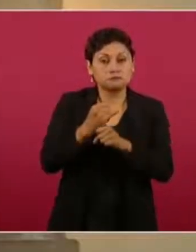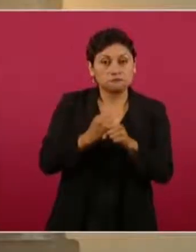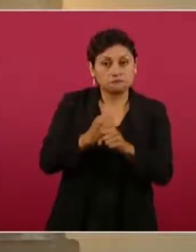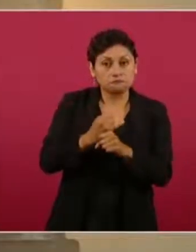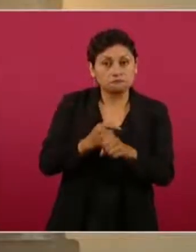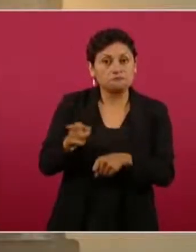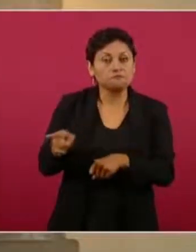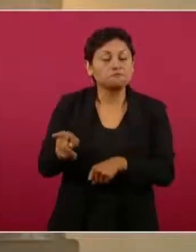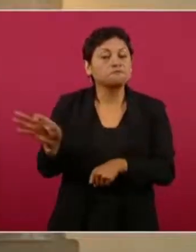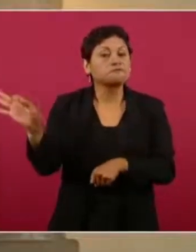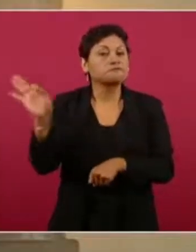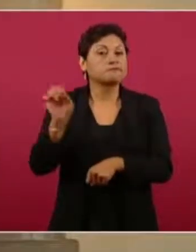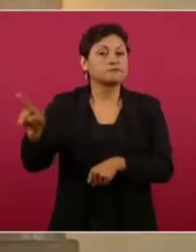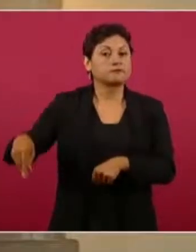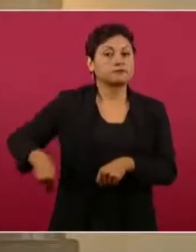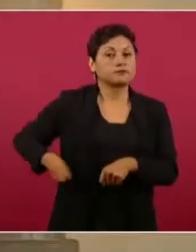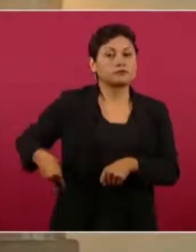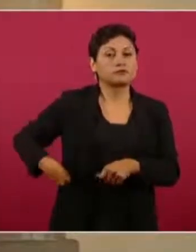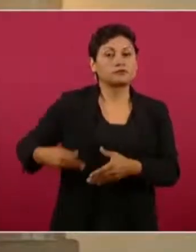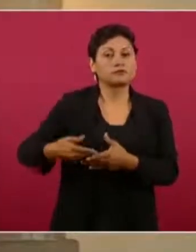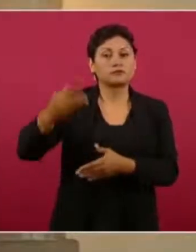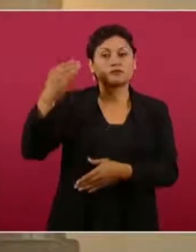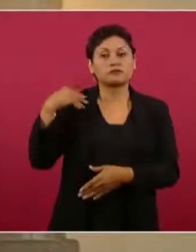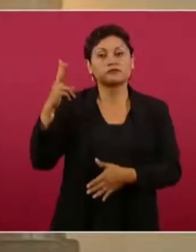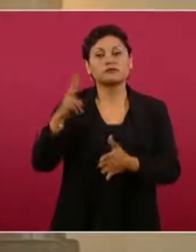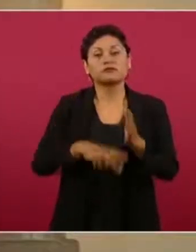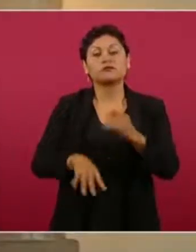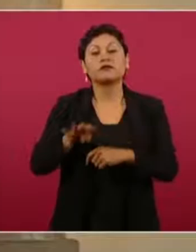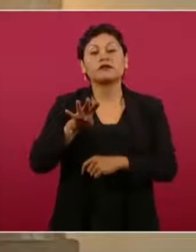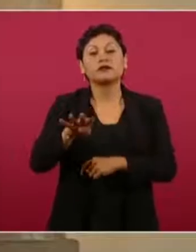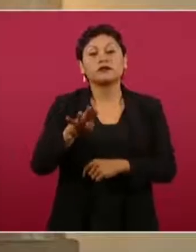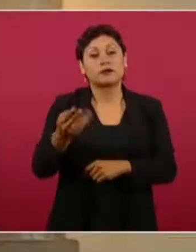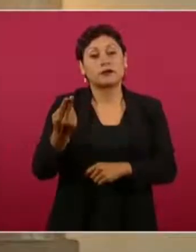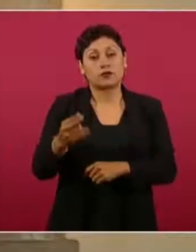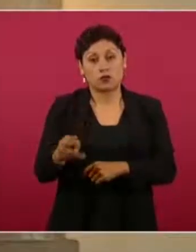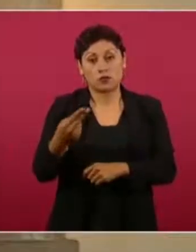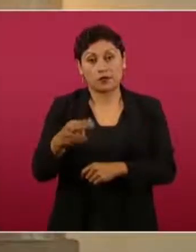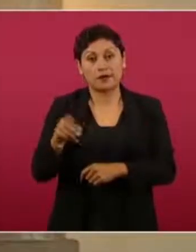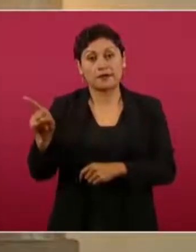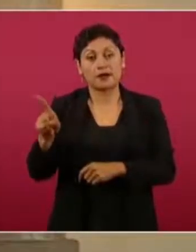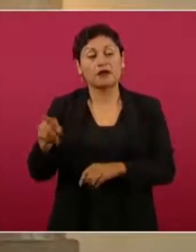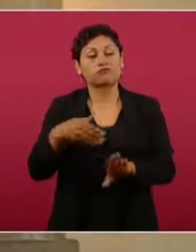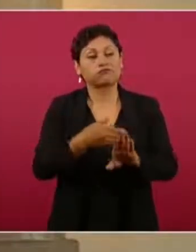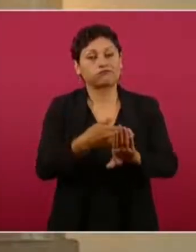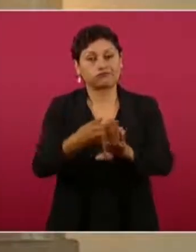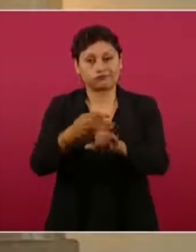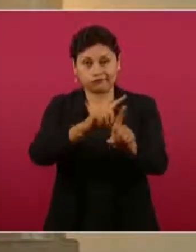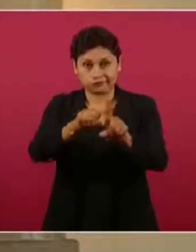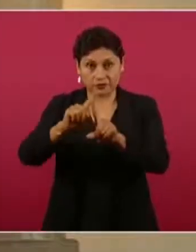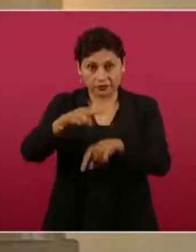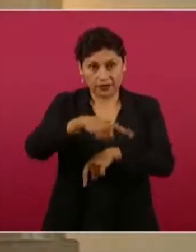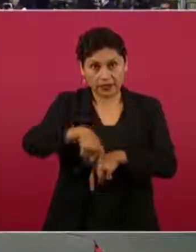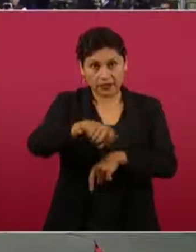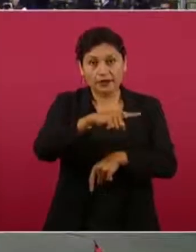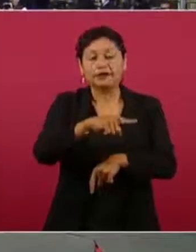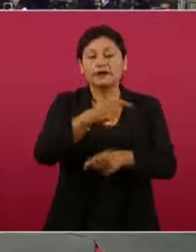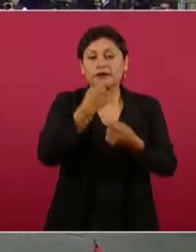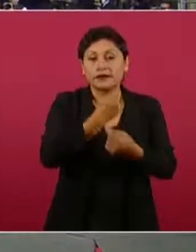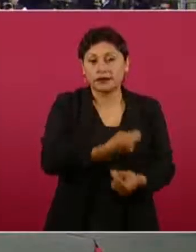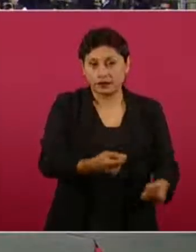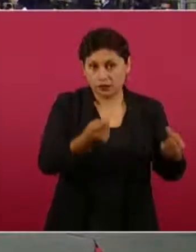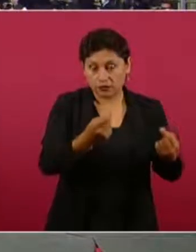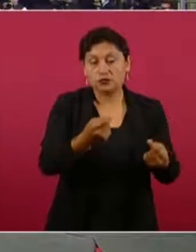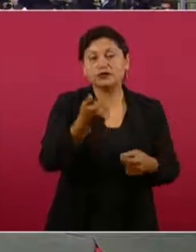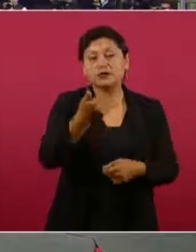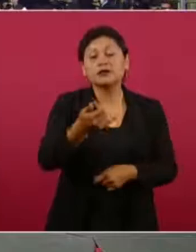ocurridos en noviembre de 2019 en agravio de diferentes víctimas menores de edad